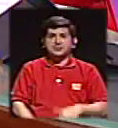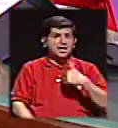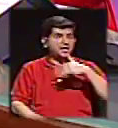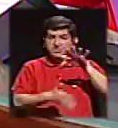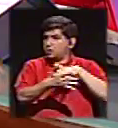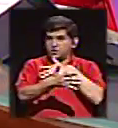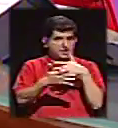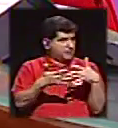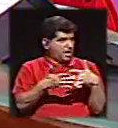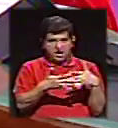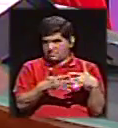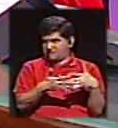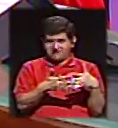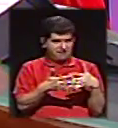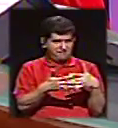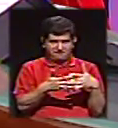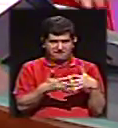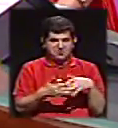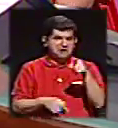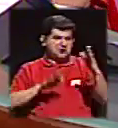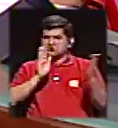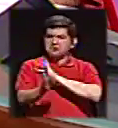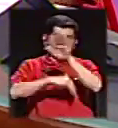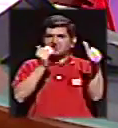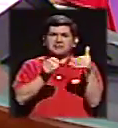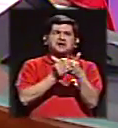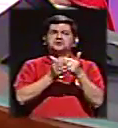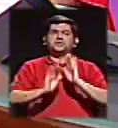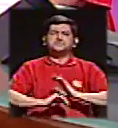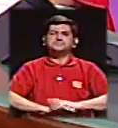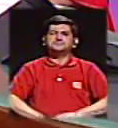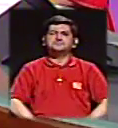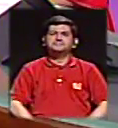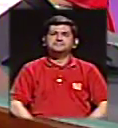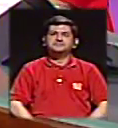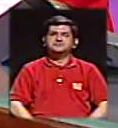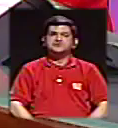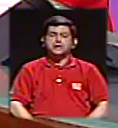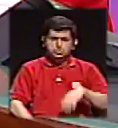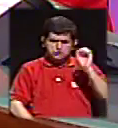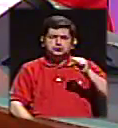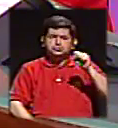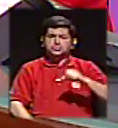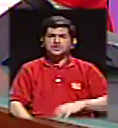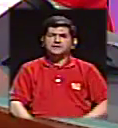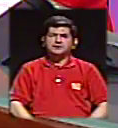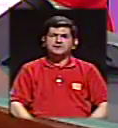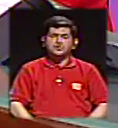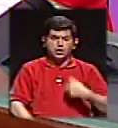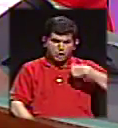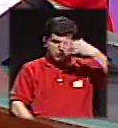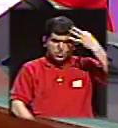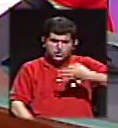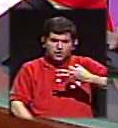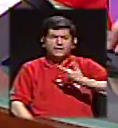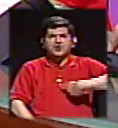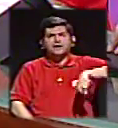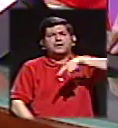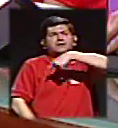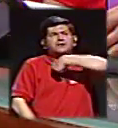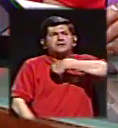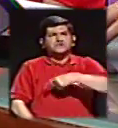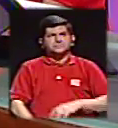tiene agenda, ¿verdad? Y se le planta a quien quiera y bueno, sí hay periodistas muy A mí, y yo creo que somos,